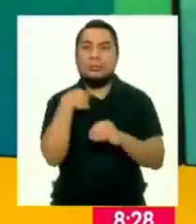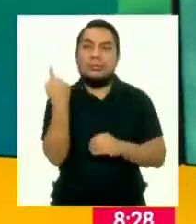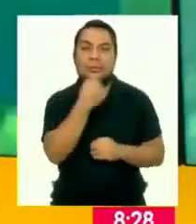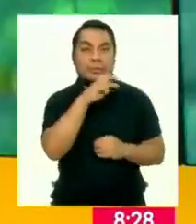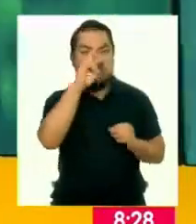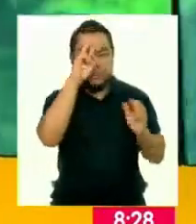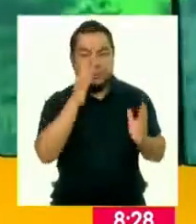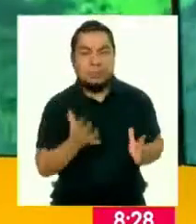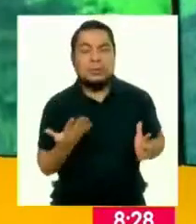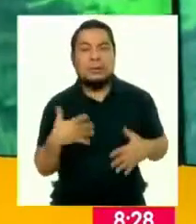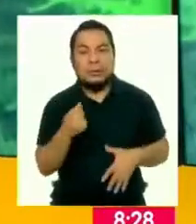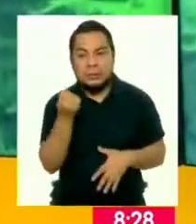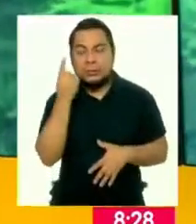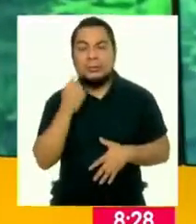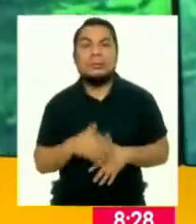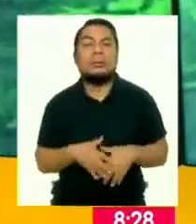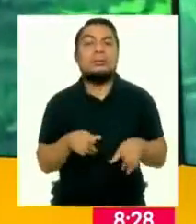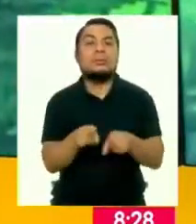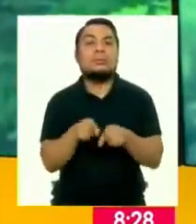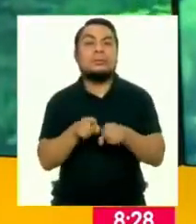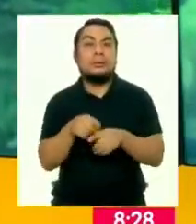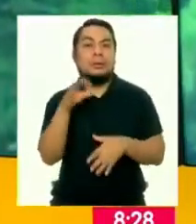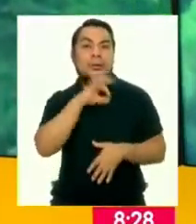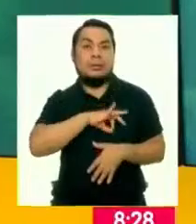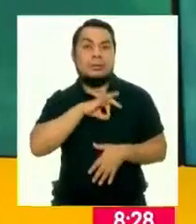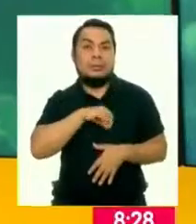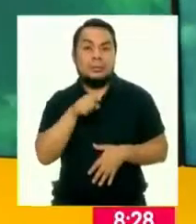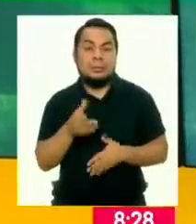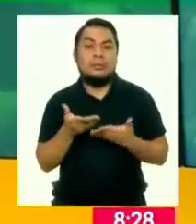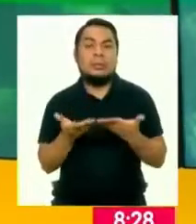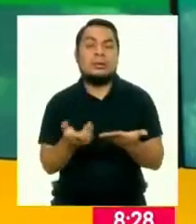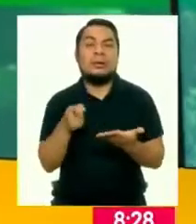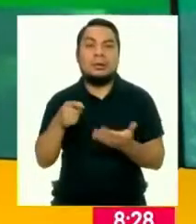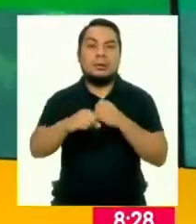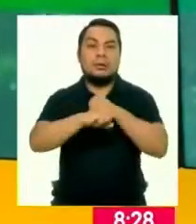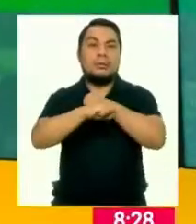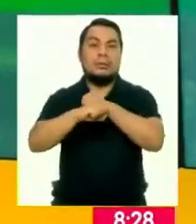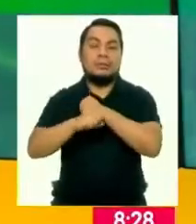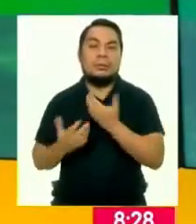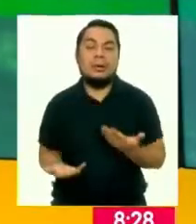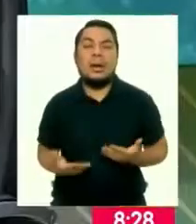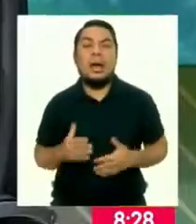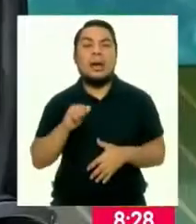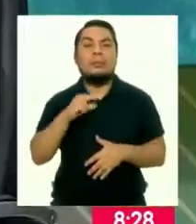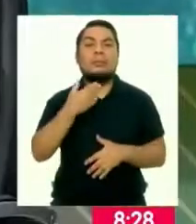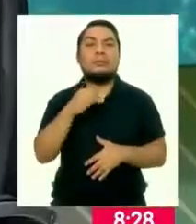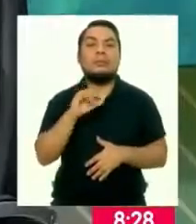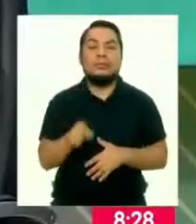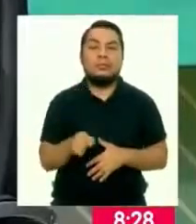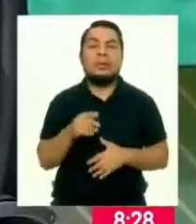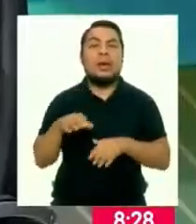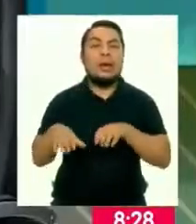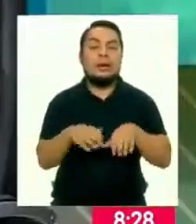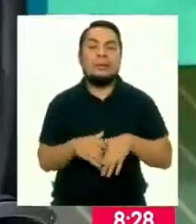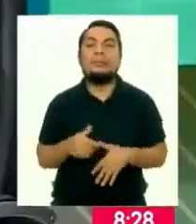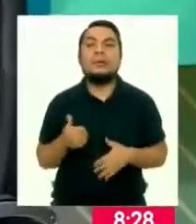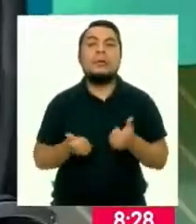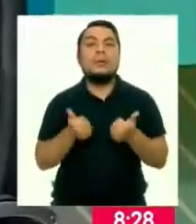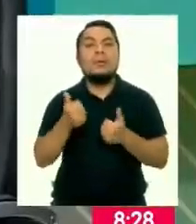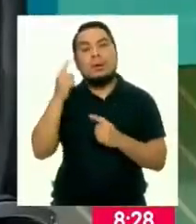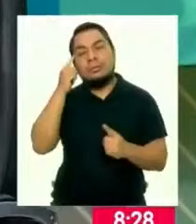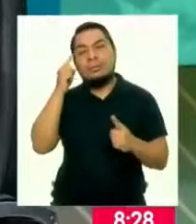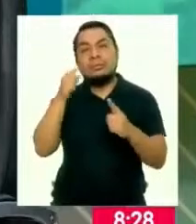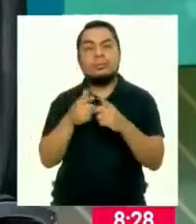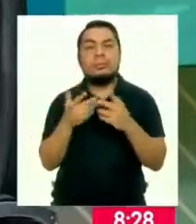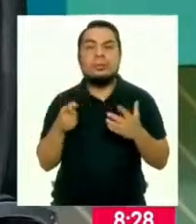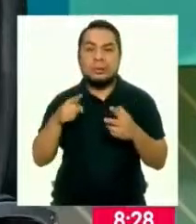peruanos se enteren y además aprovechen este recurso, es esta campaña Apachicuy que vienen desarrollando. ¿Cuál es el propósito